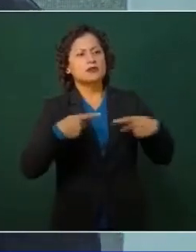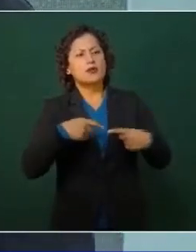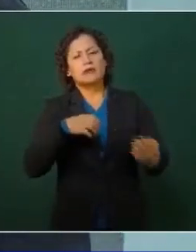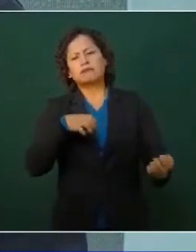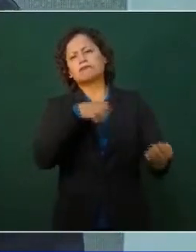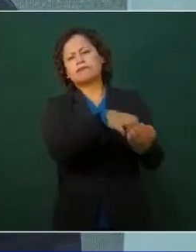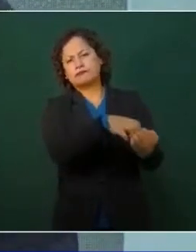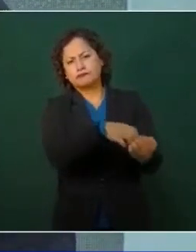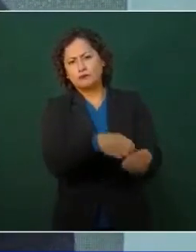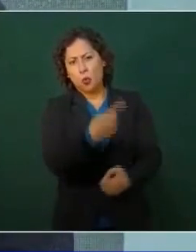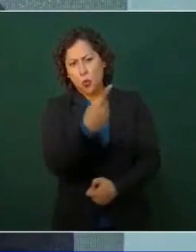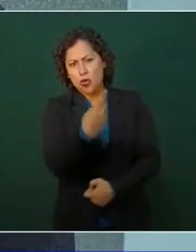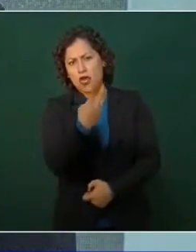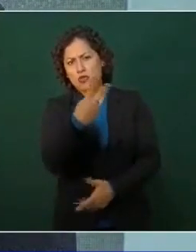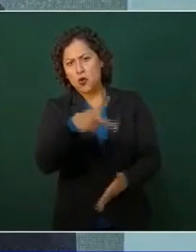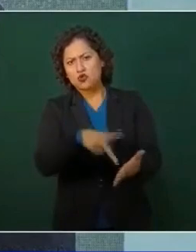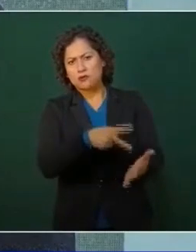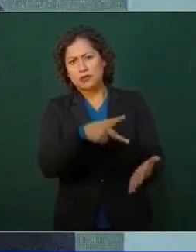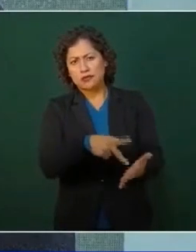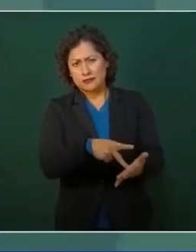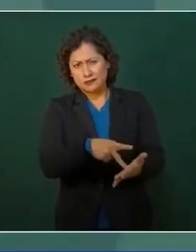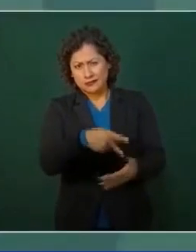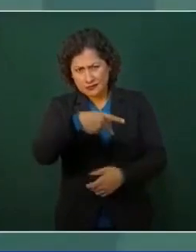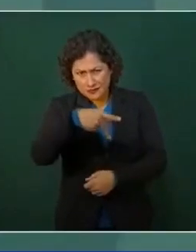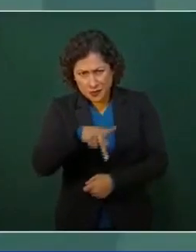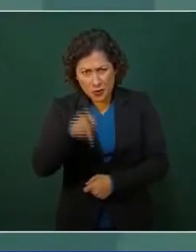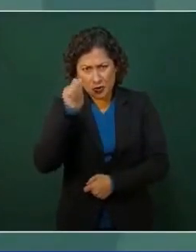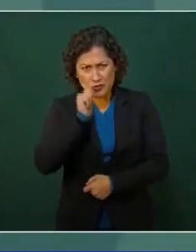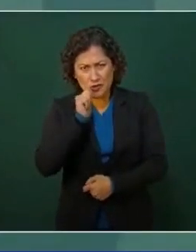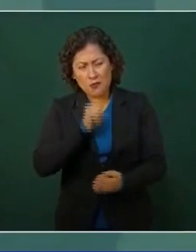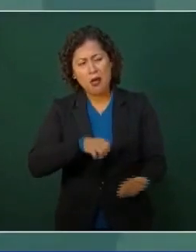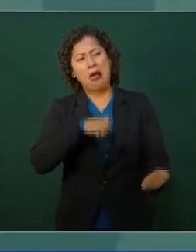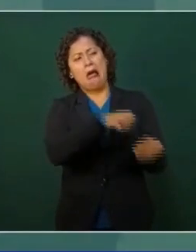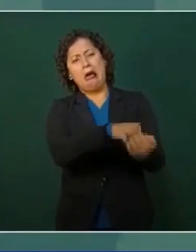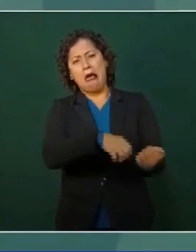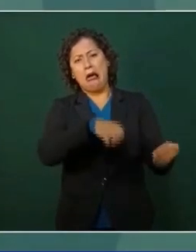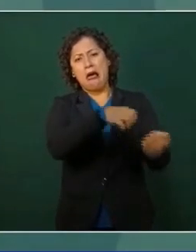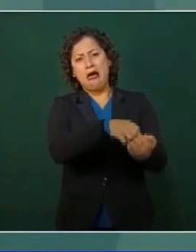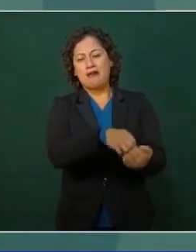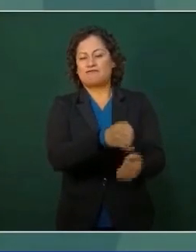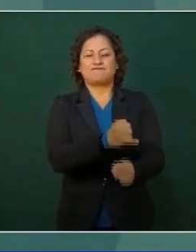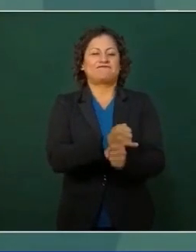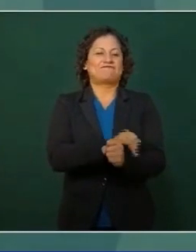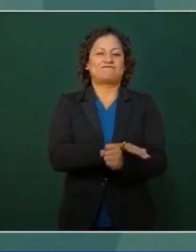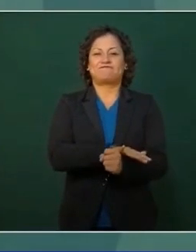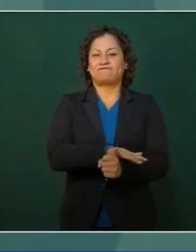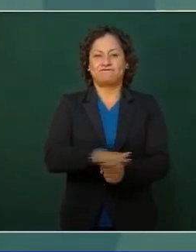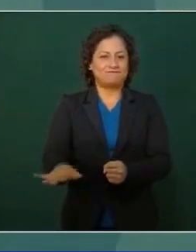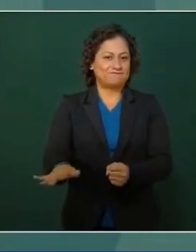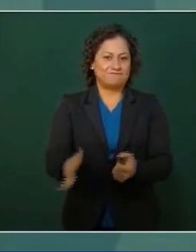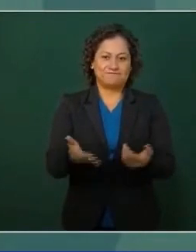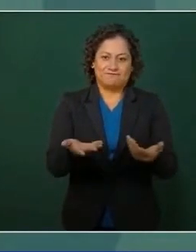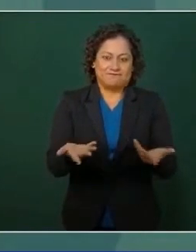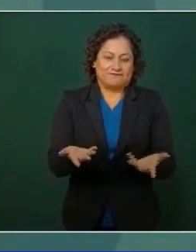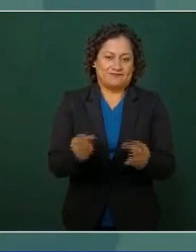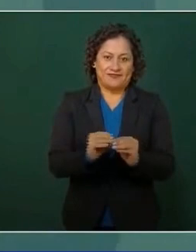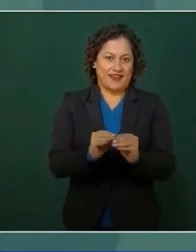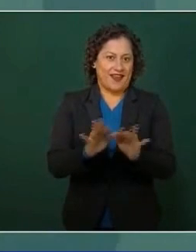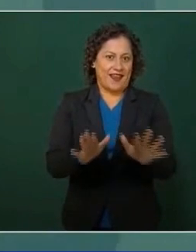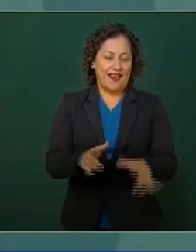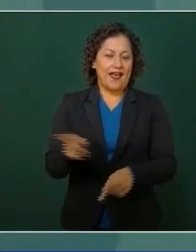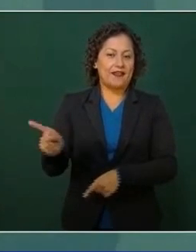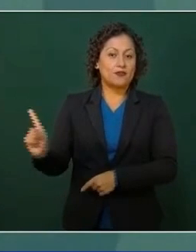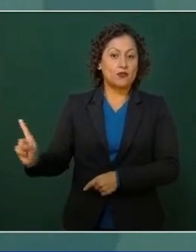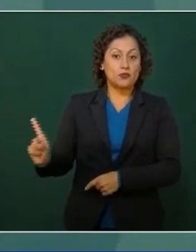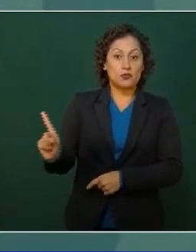dos veces, pero no toda la vida, y el presidente del